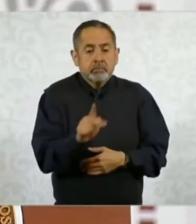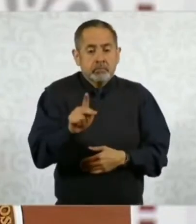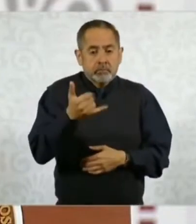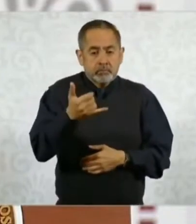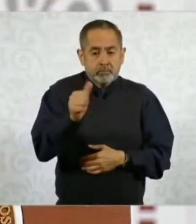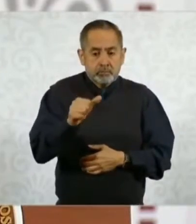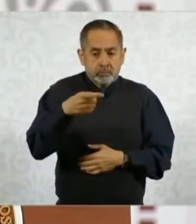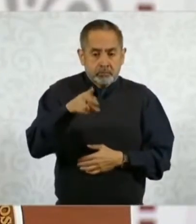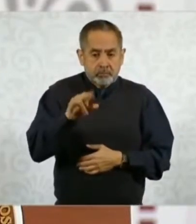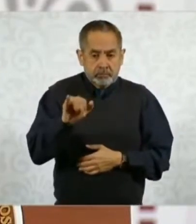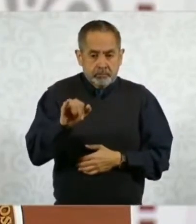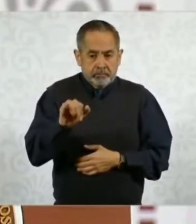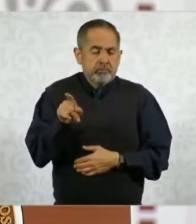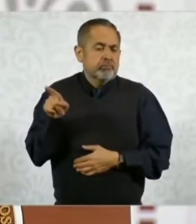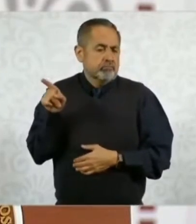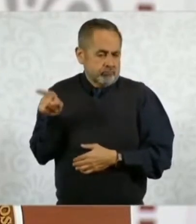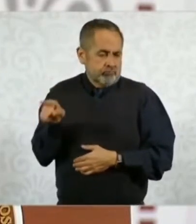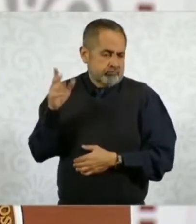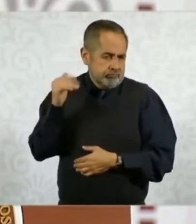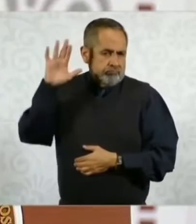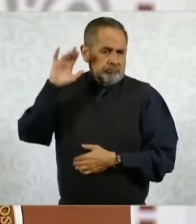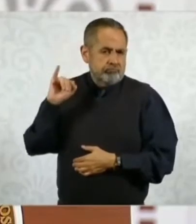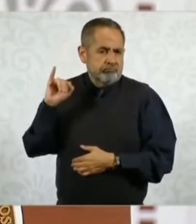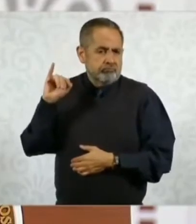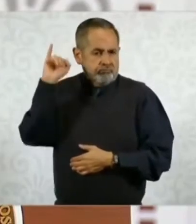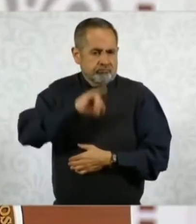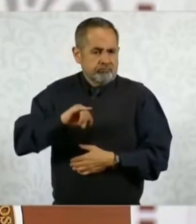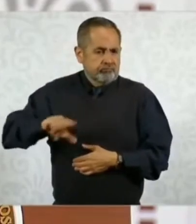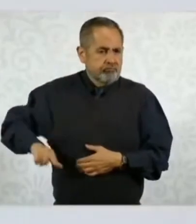como jefe del Estado mexicano.